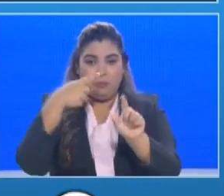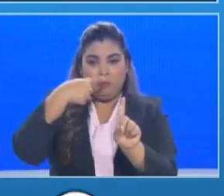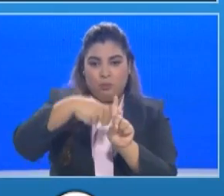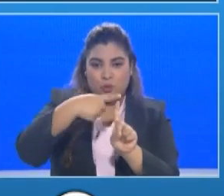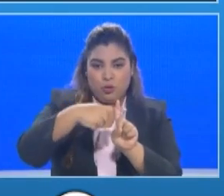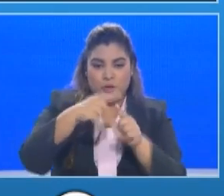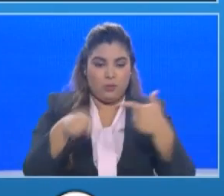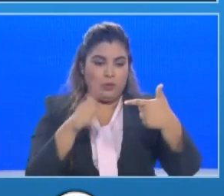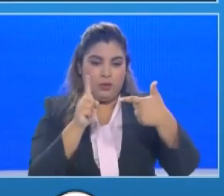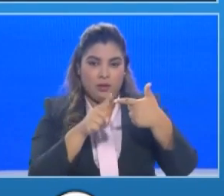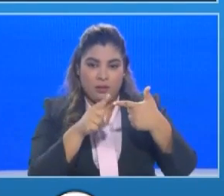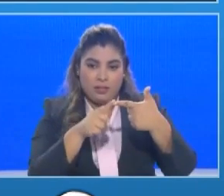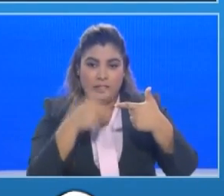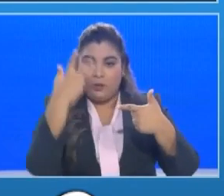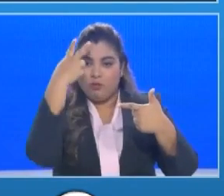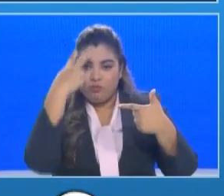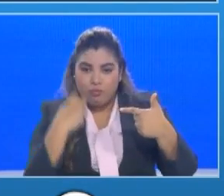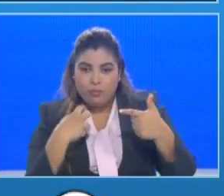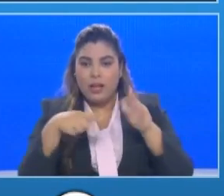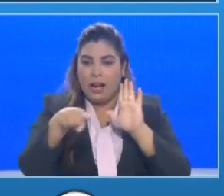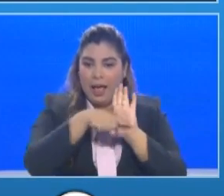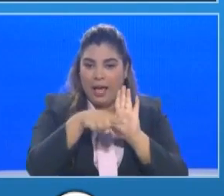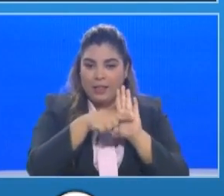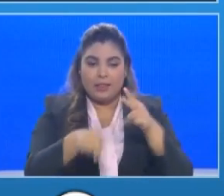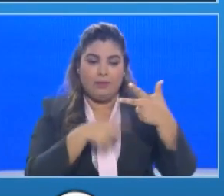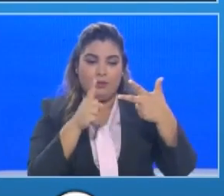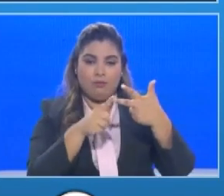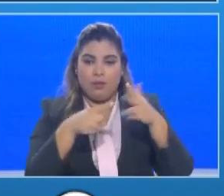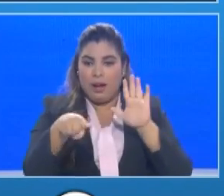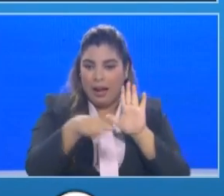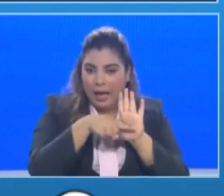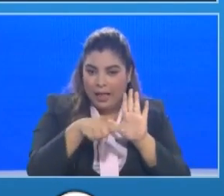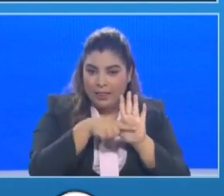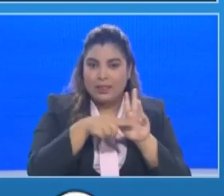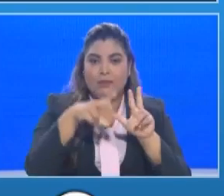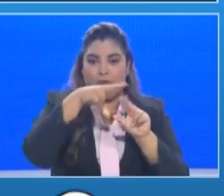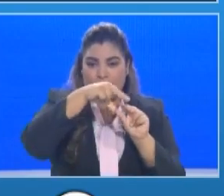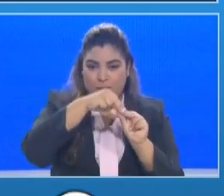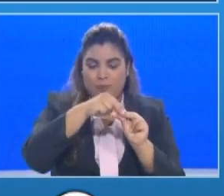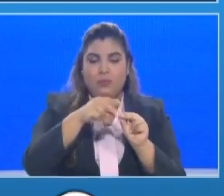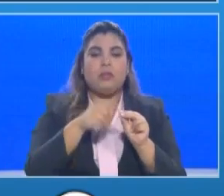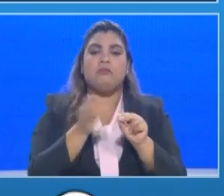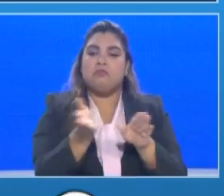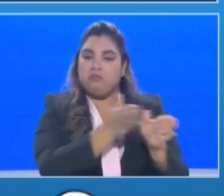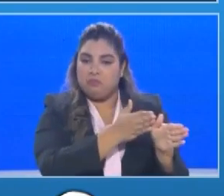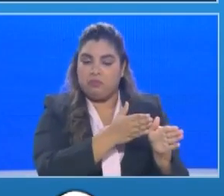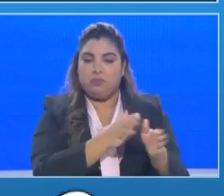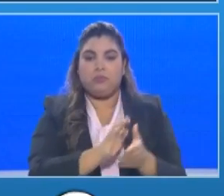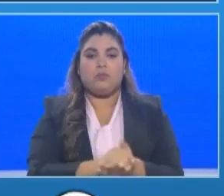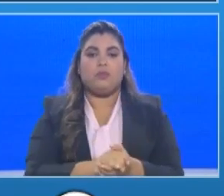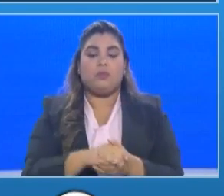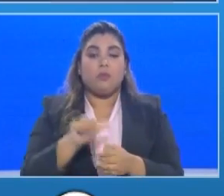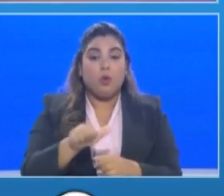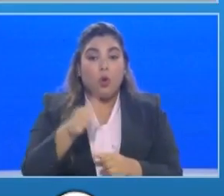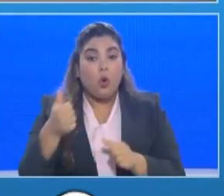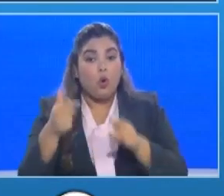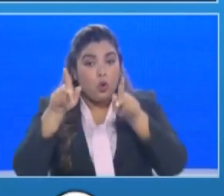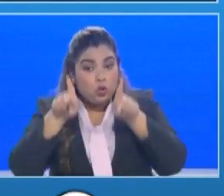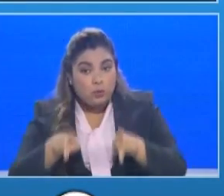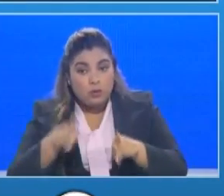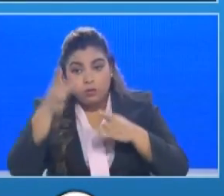de 1.931 personas. El Ministerio de Salud quiere aprovechar la oportunidad,